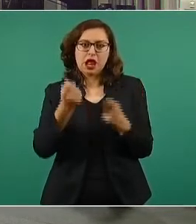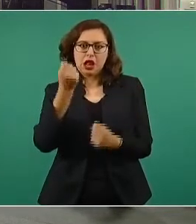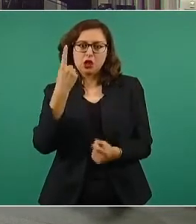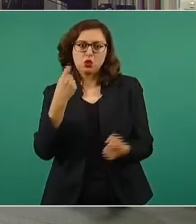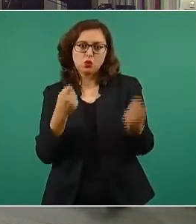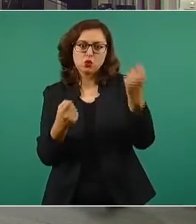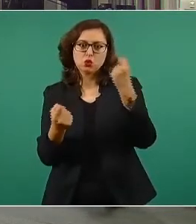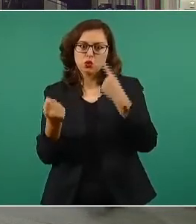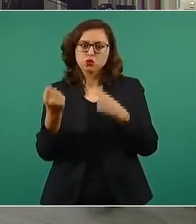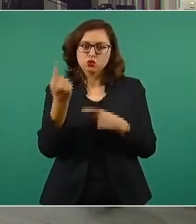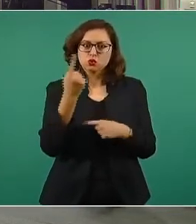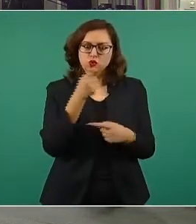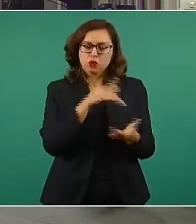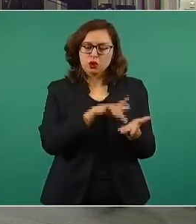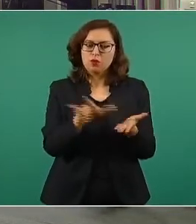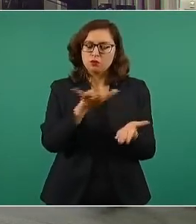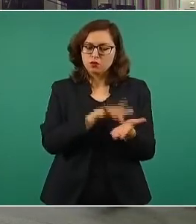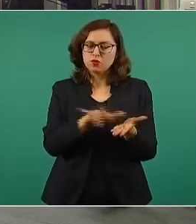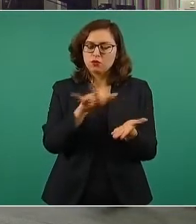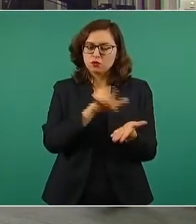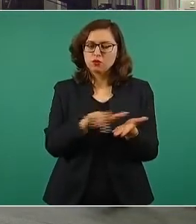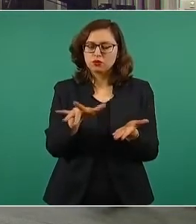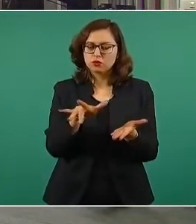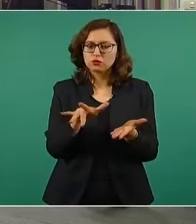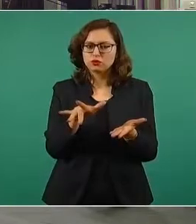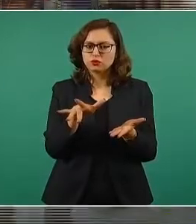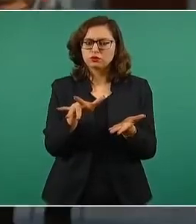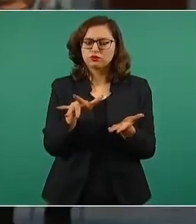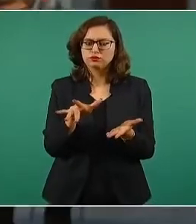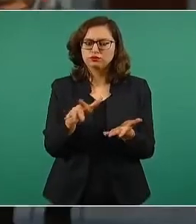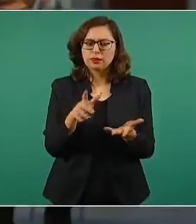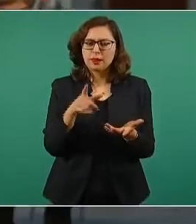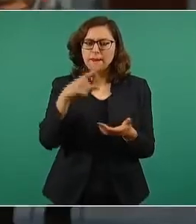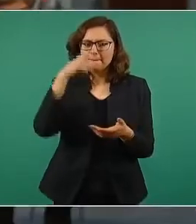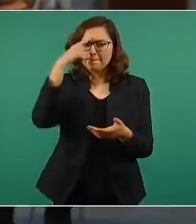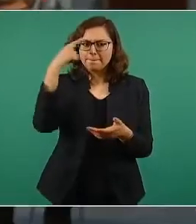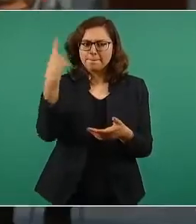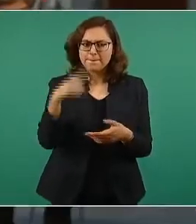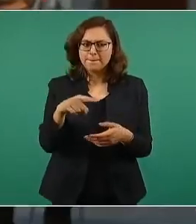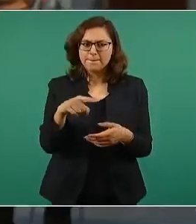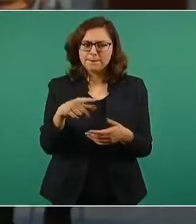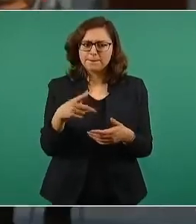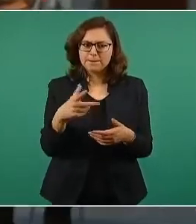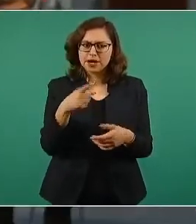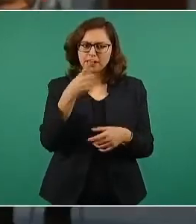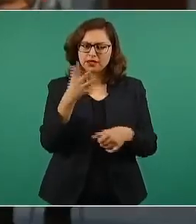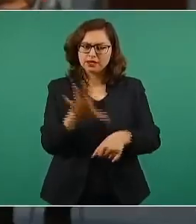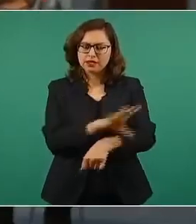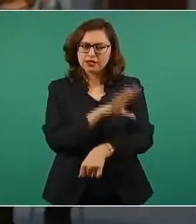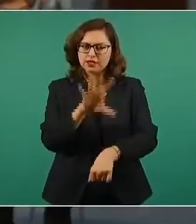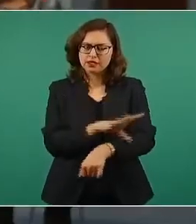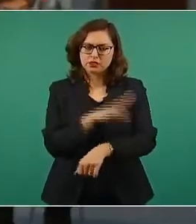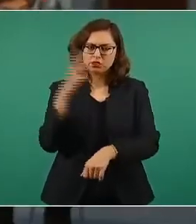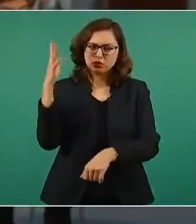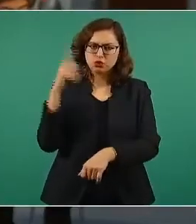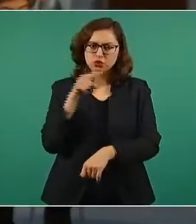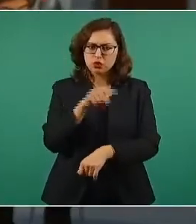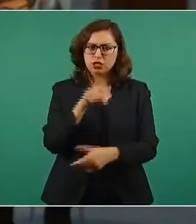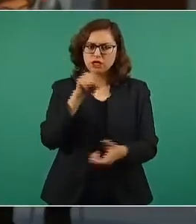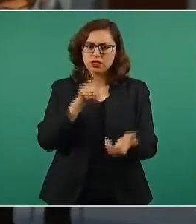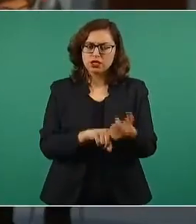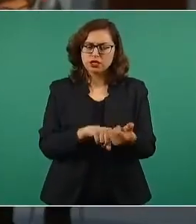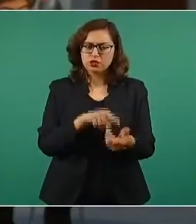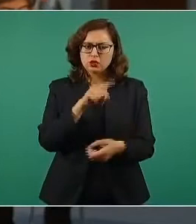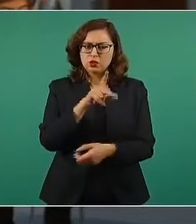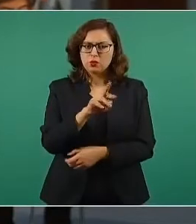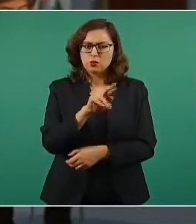aportado para la planta fotovoltaica de Puerto